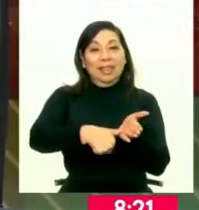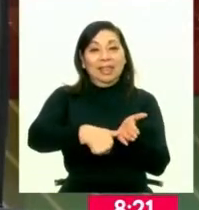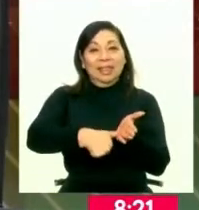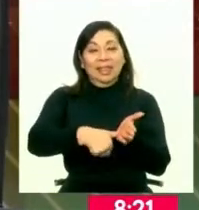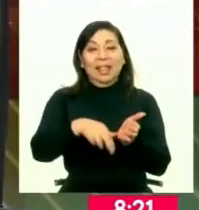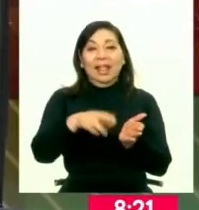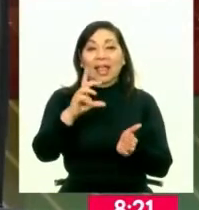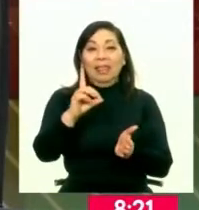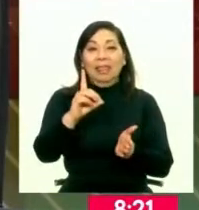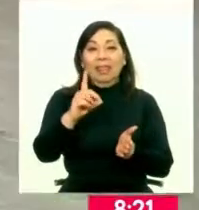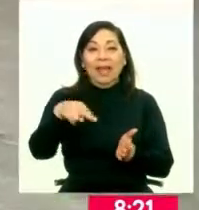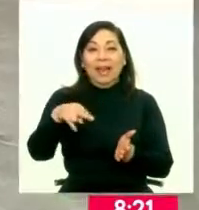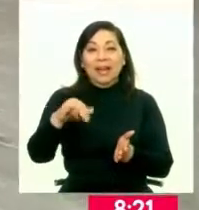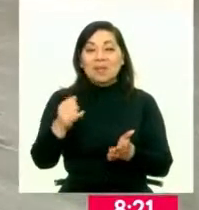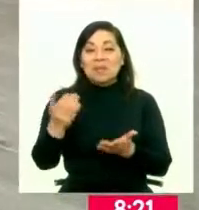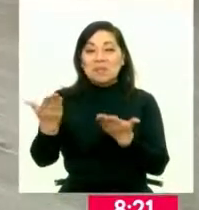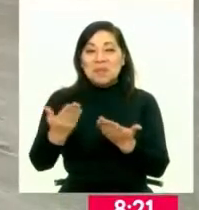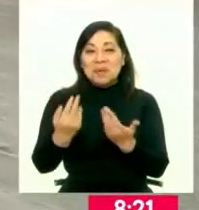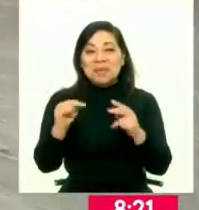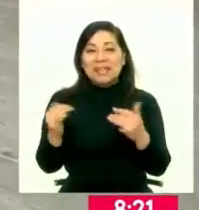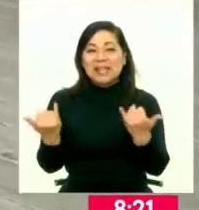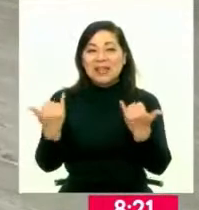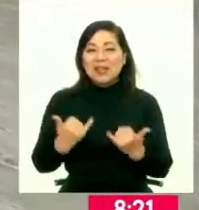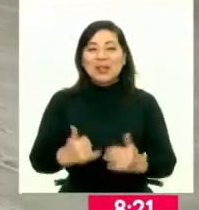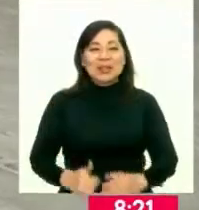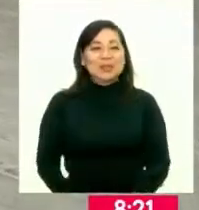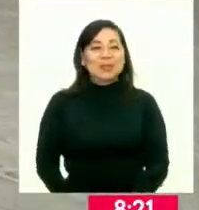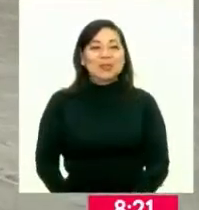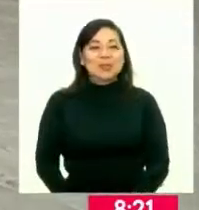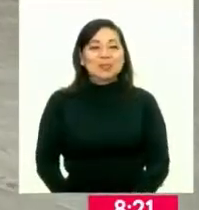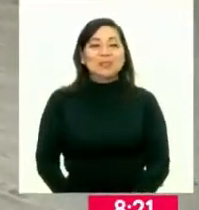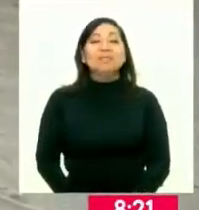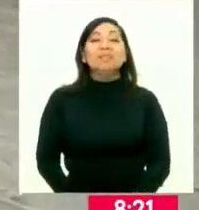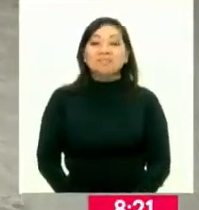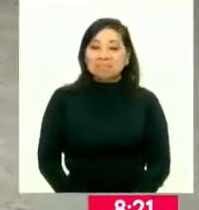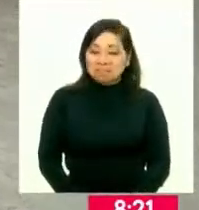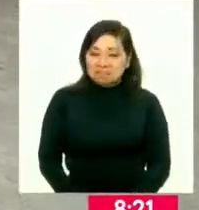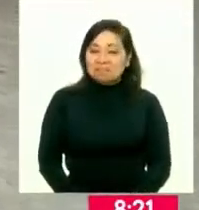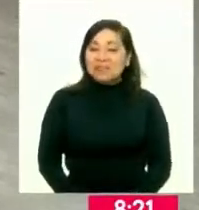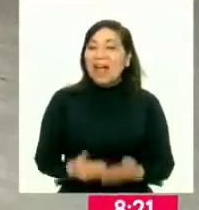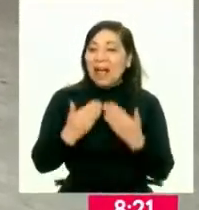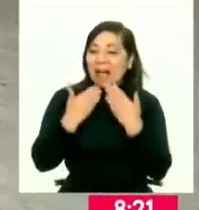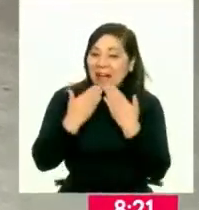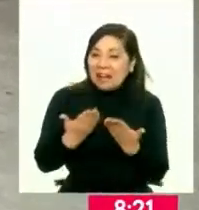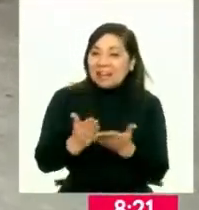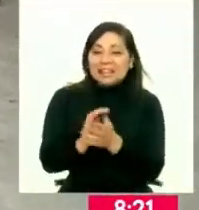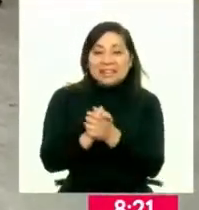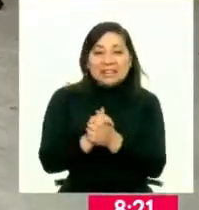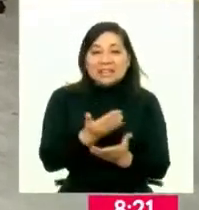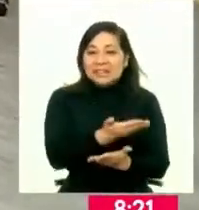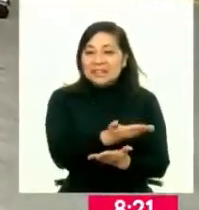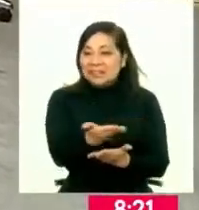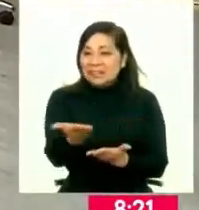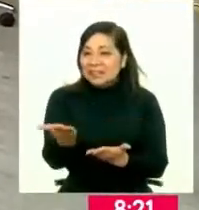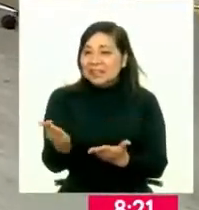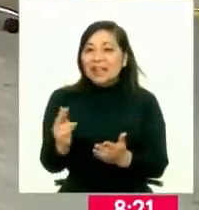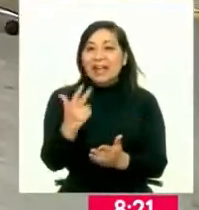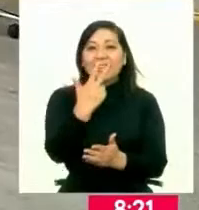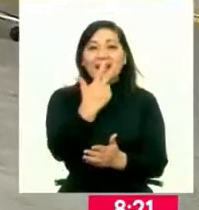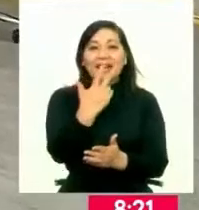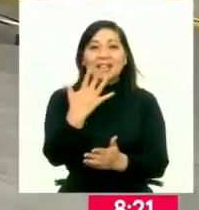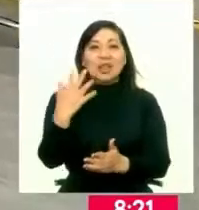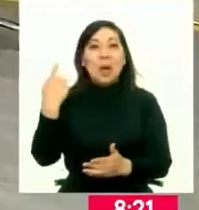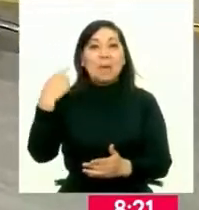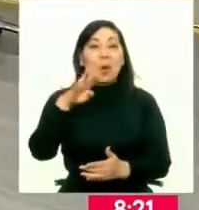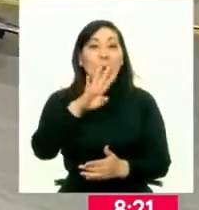Estado Civil. Carmen, ¿cómo estás? Bienvenida. Gracias por estar esta mañana aquí con nosotros. Julio, ¿cómo estás? Muchas gracias. Un saludo afectuoso a los 35